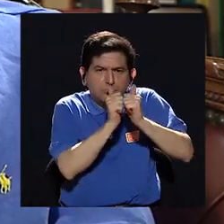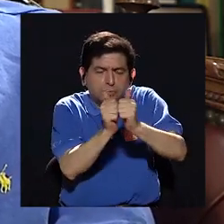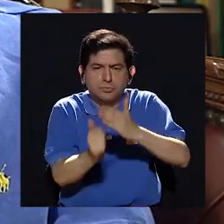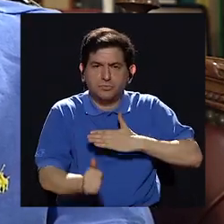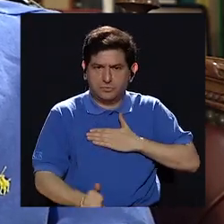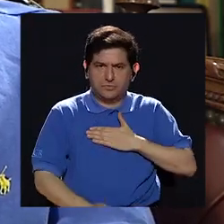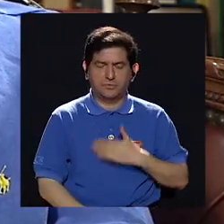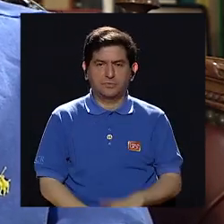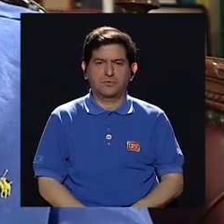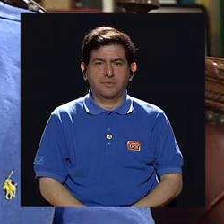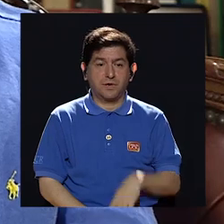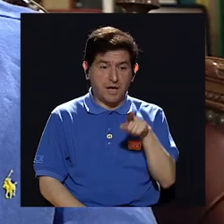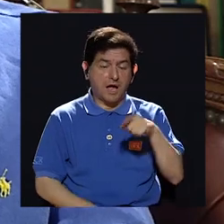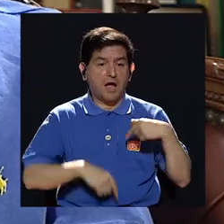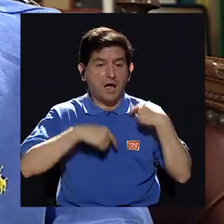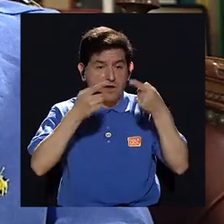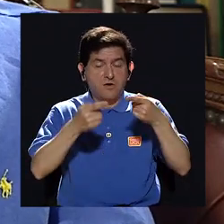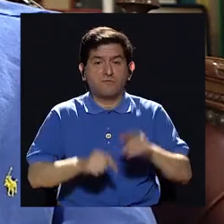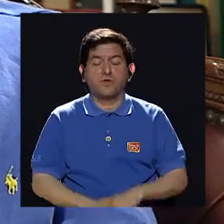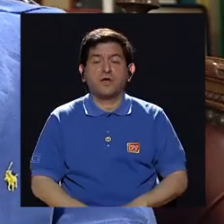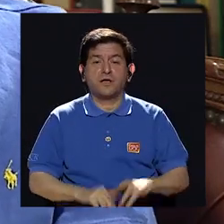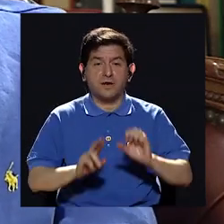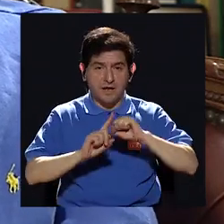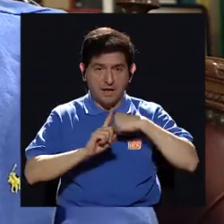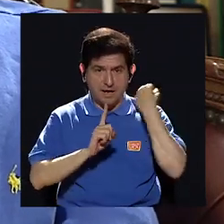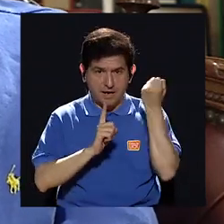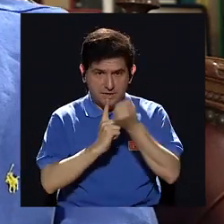acompañándome y me acompañaron a ir al Tedeo